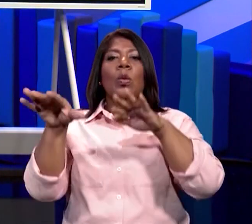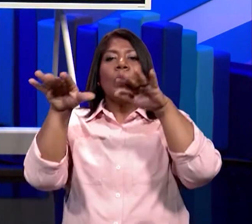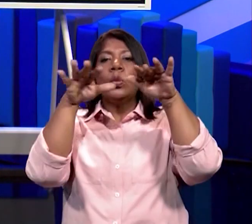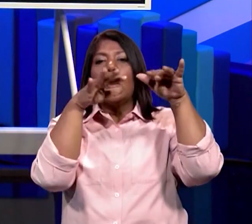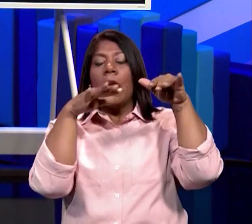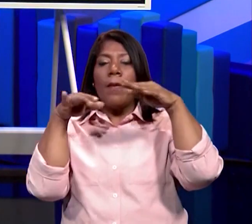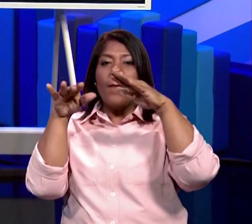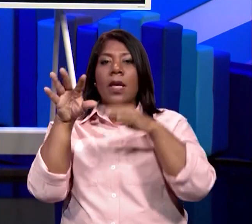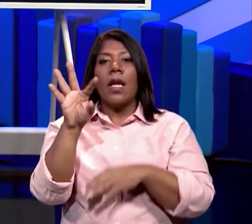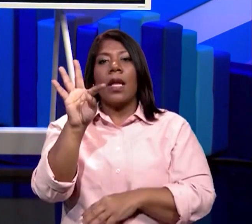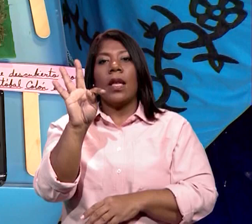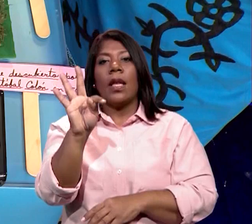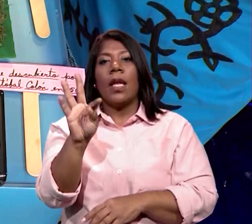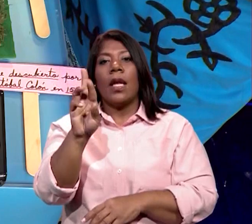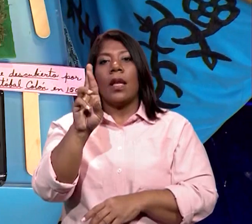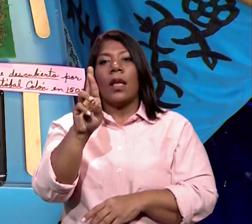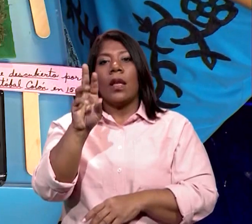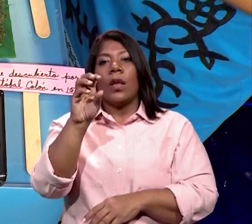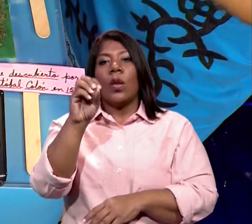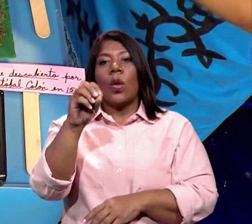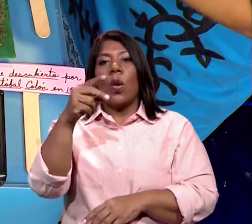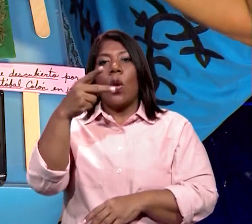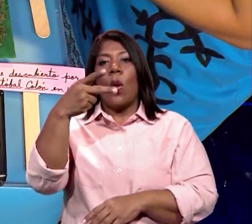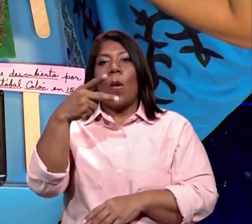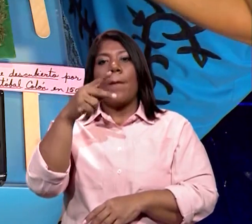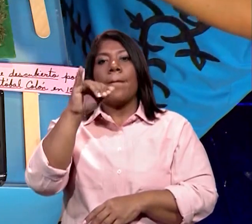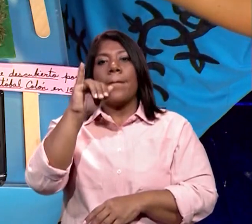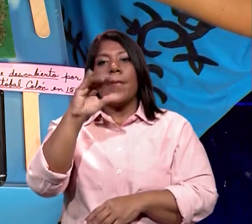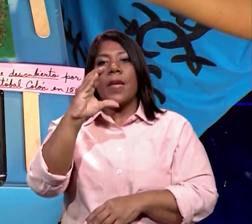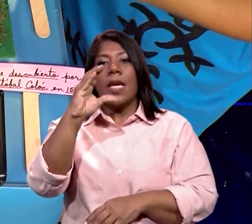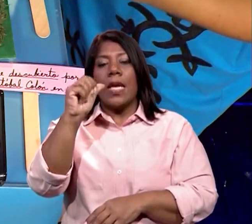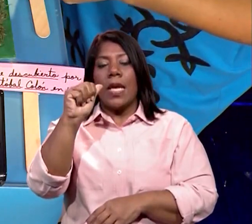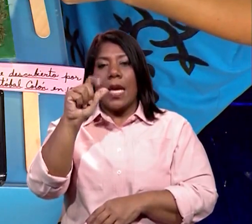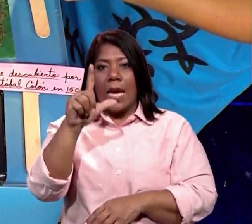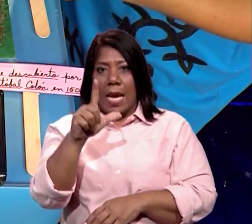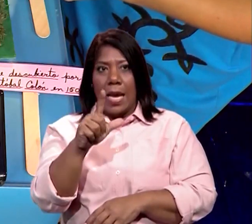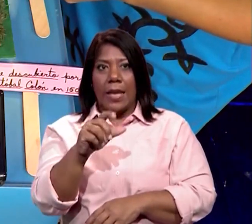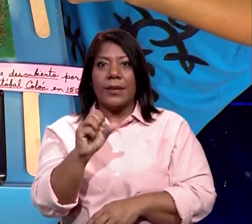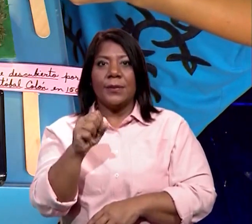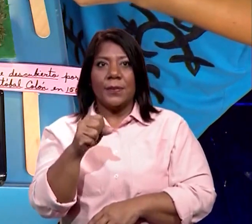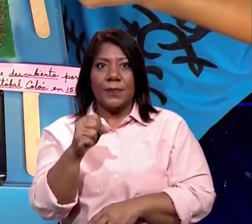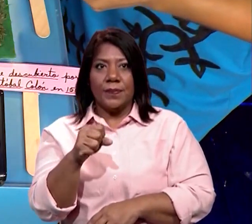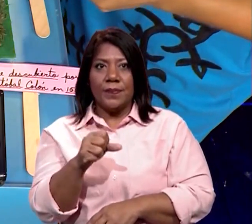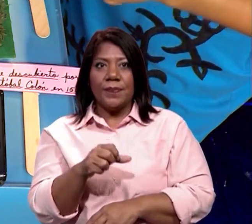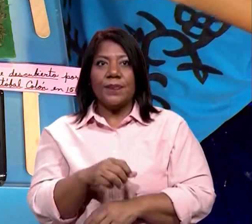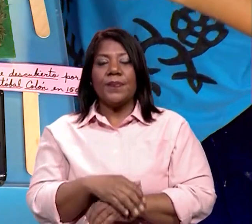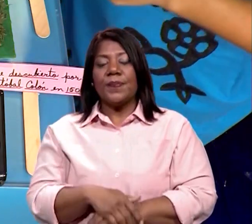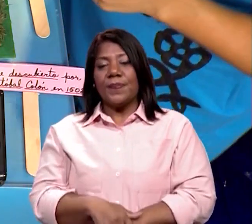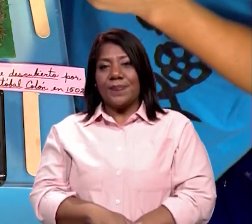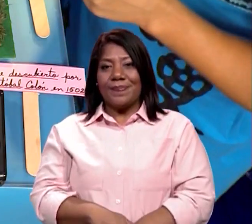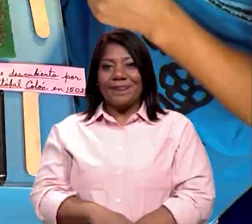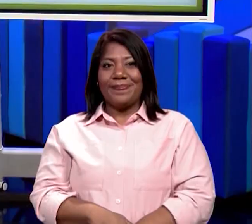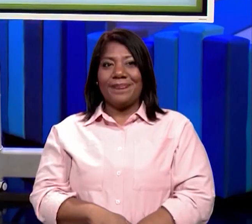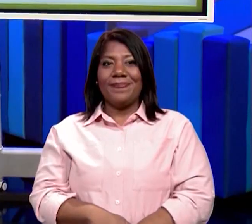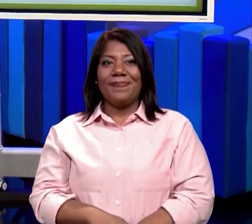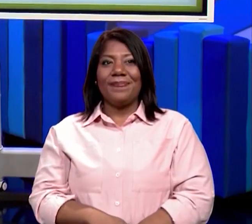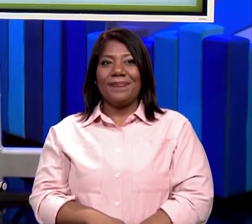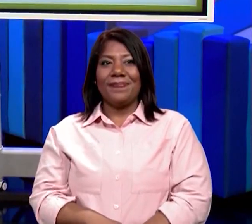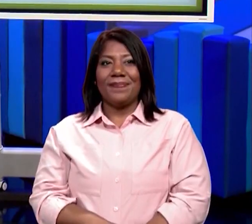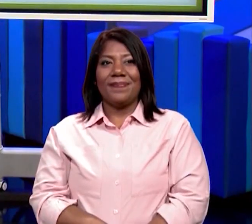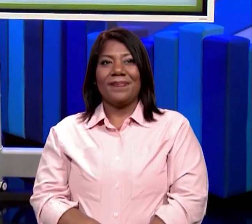tropicales que tiene el río y se va colocando colocando por aquí. Así, muy bien.